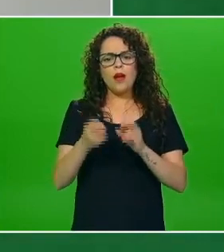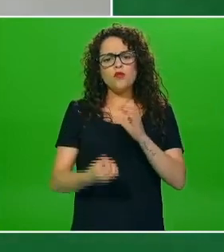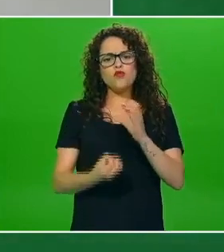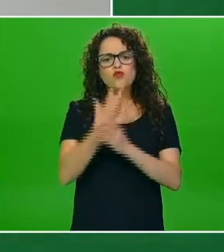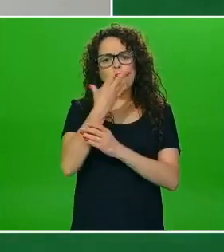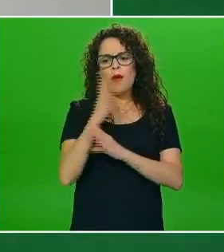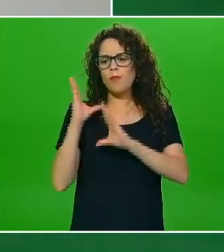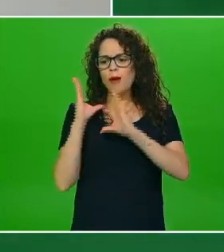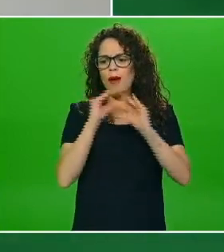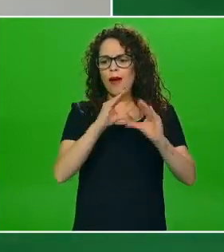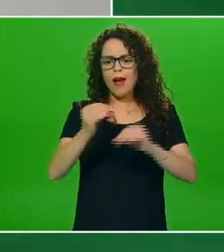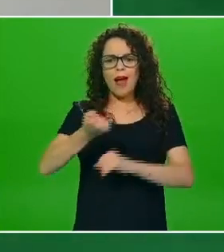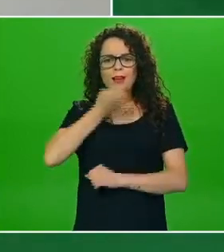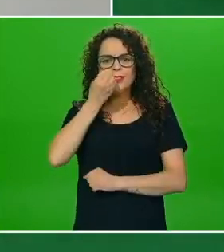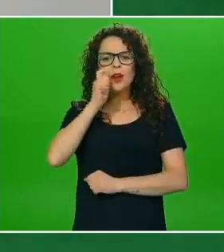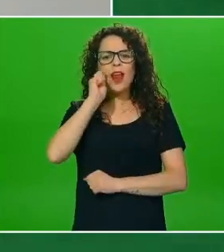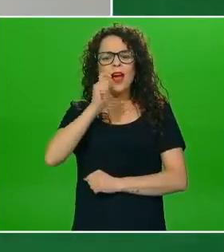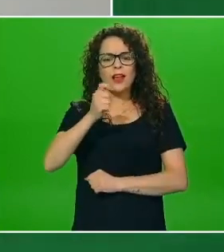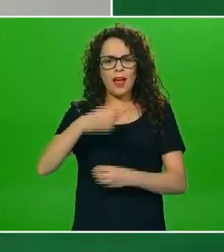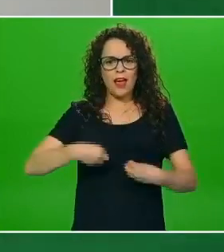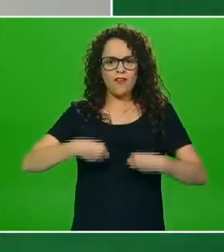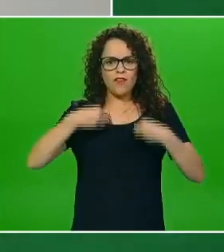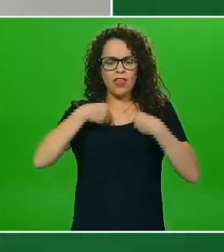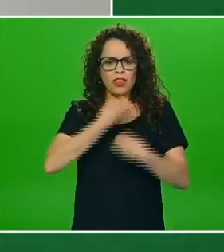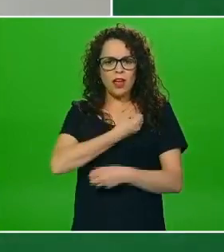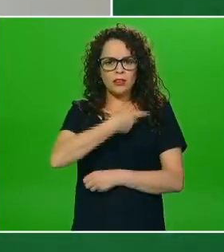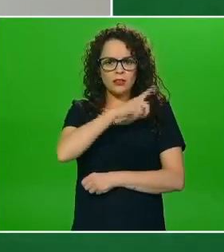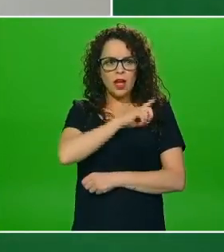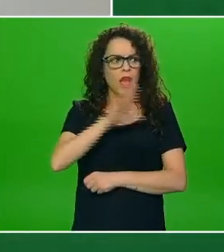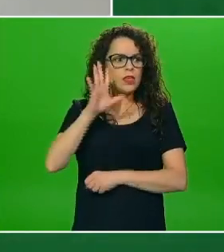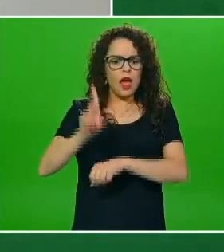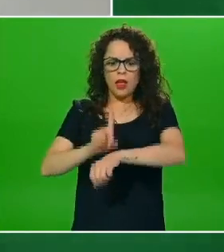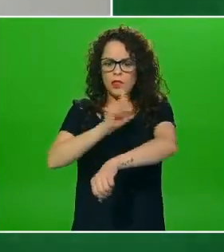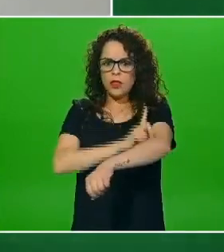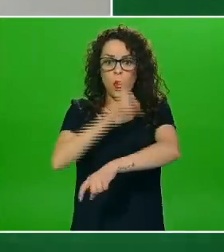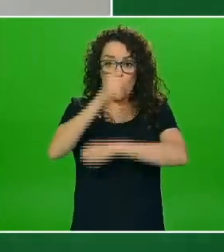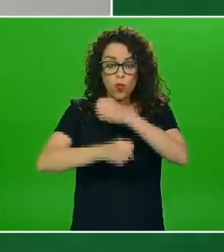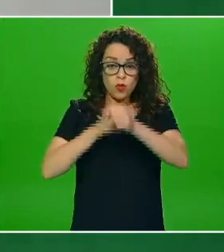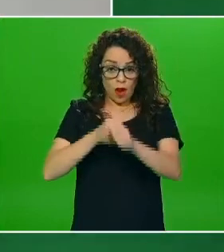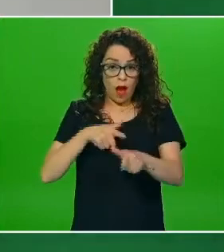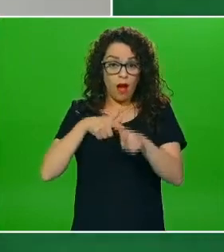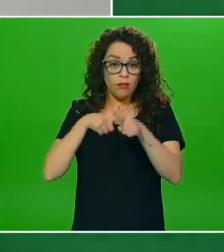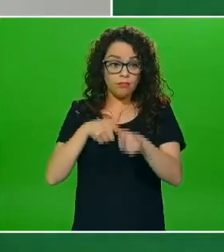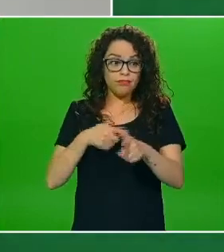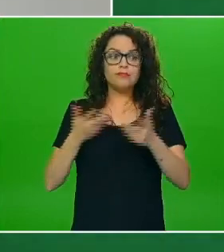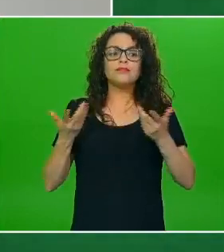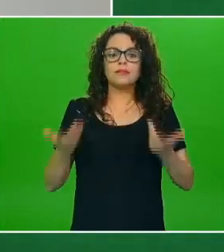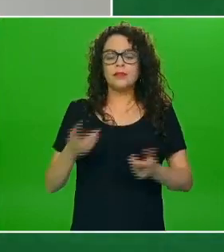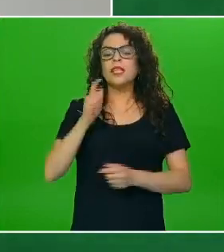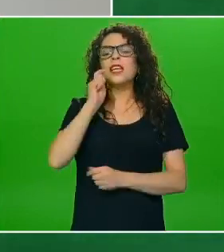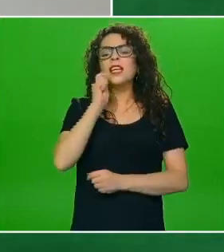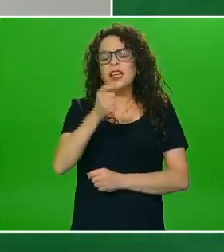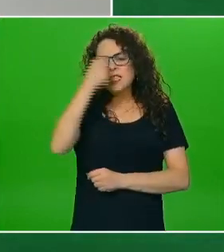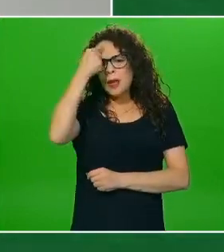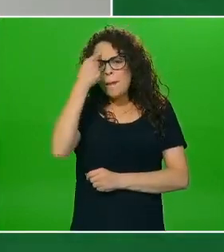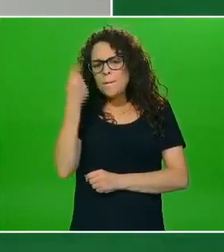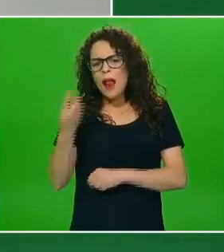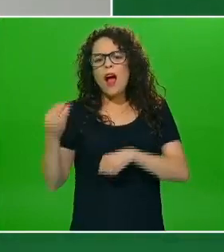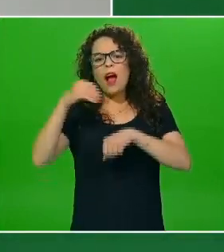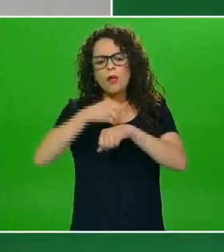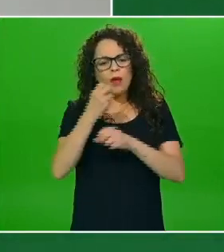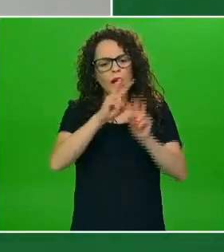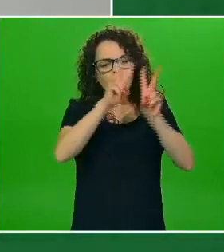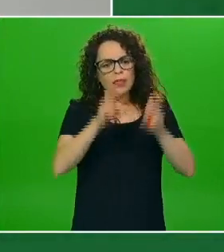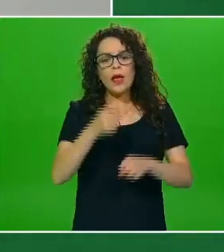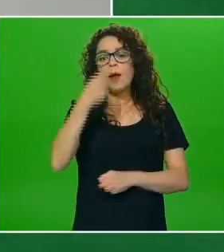se transmite ya desde hace un año y la idea la intención es sensibilizar nuevamente a niños